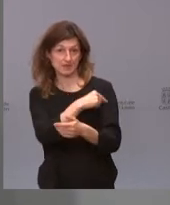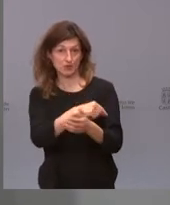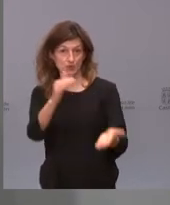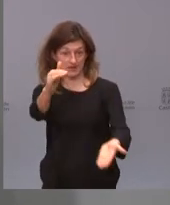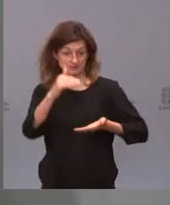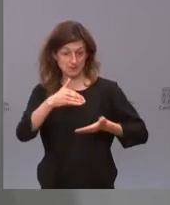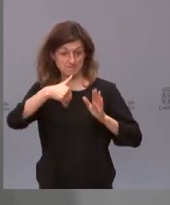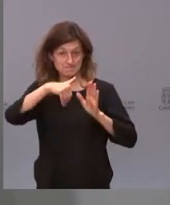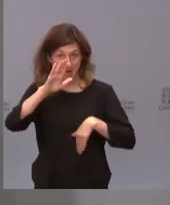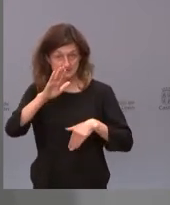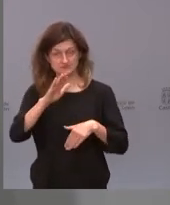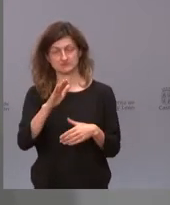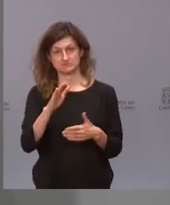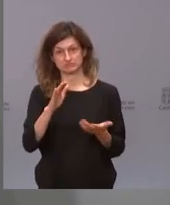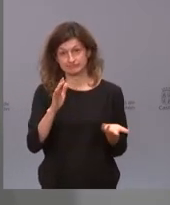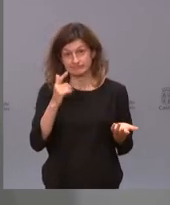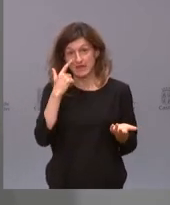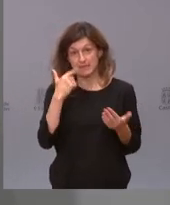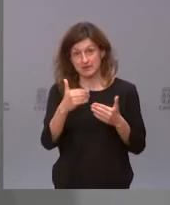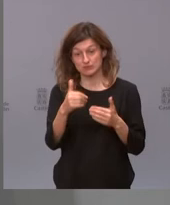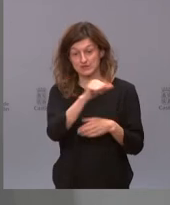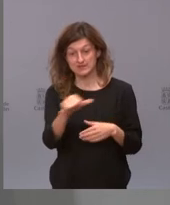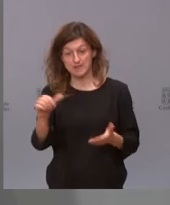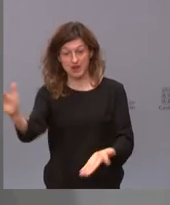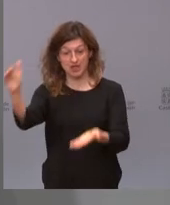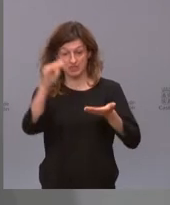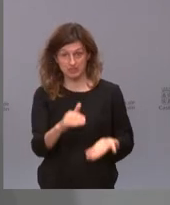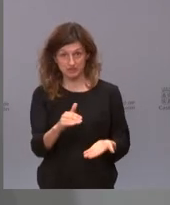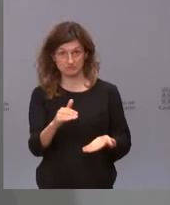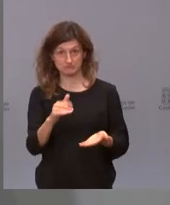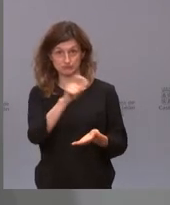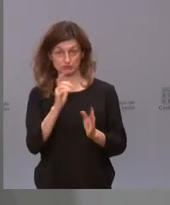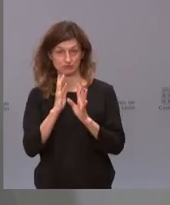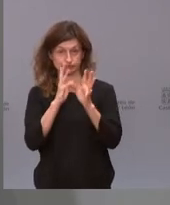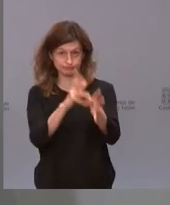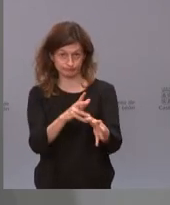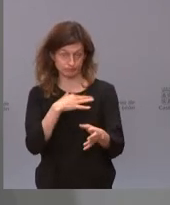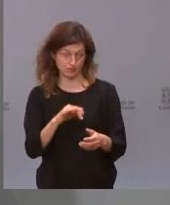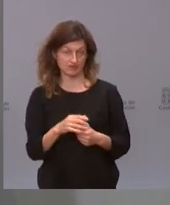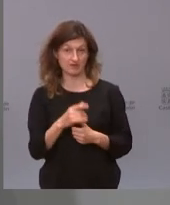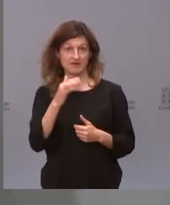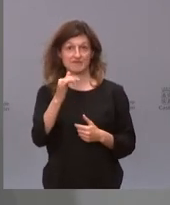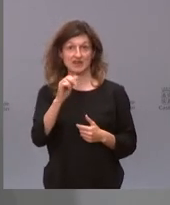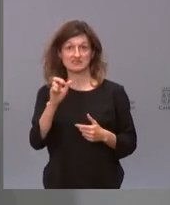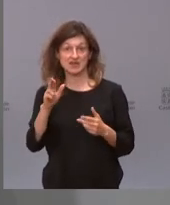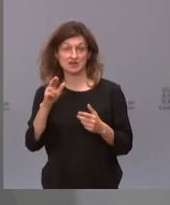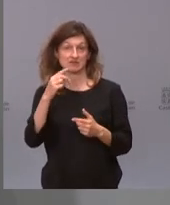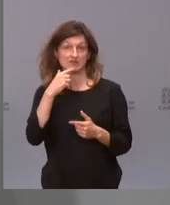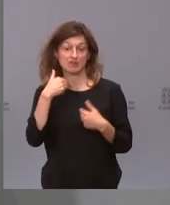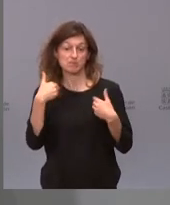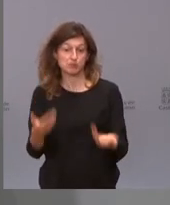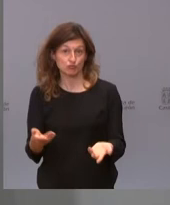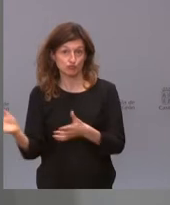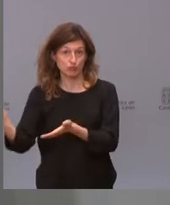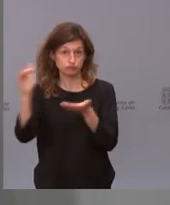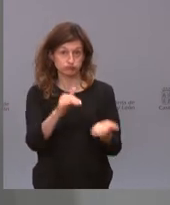150.000 vacunas en una semana y que puede ser que, según lo que nos dice Pfizer, lo tengamos pronto y a